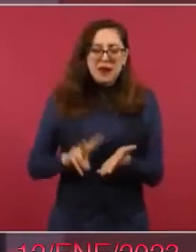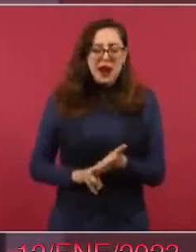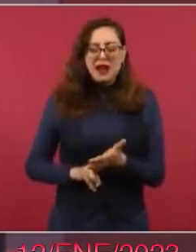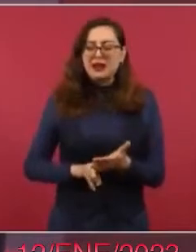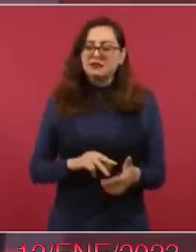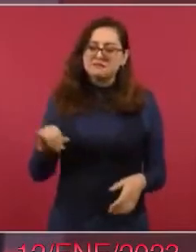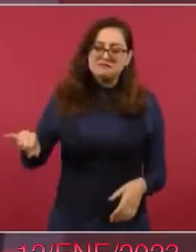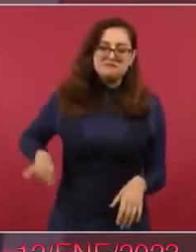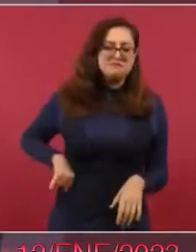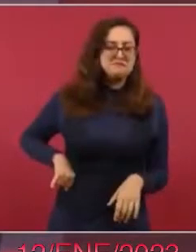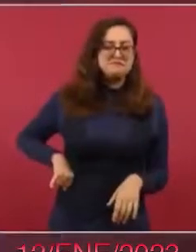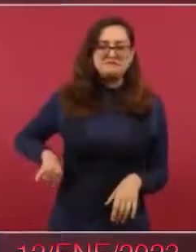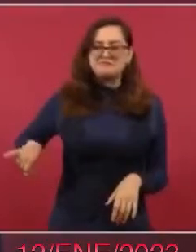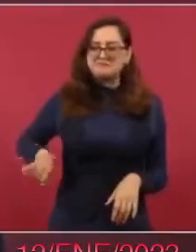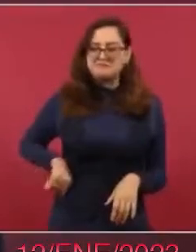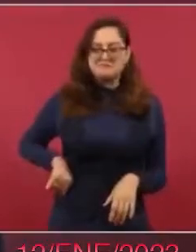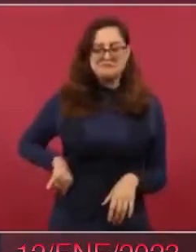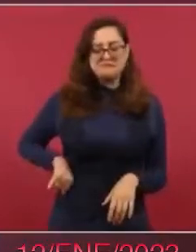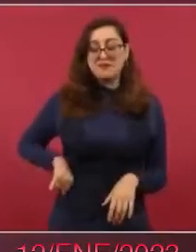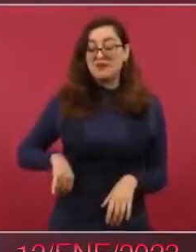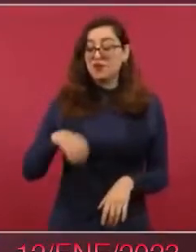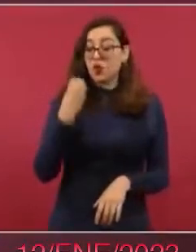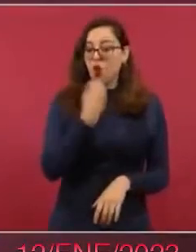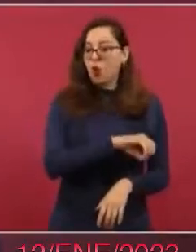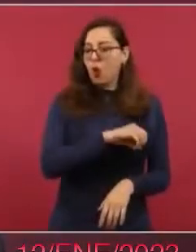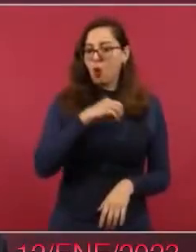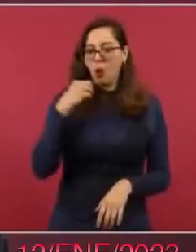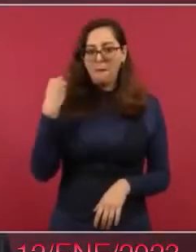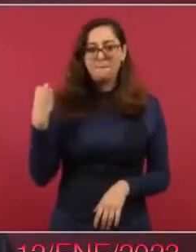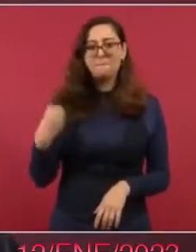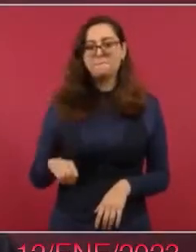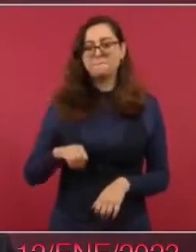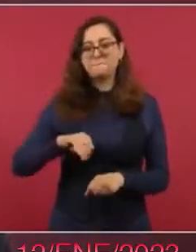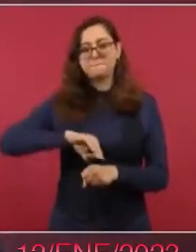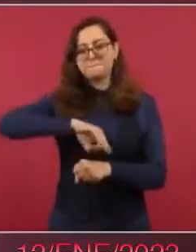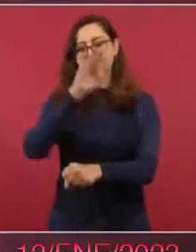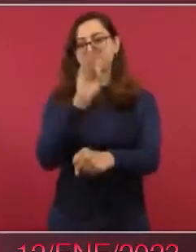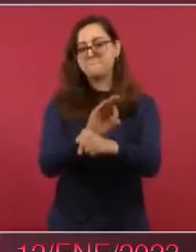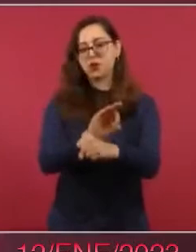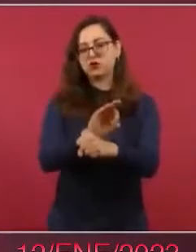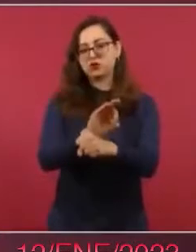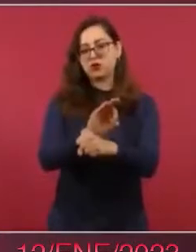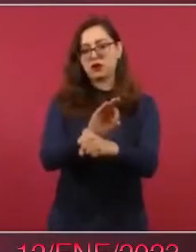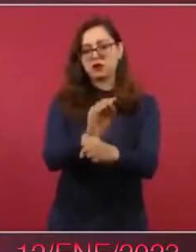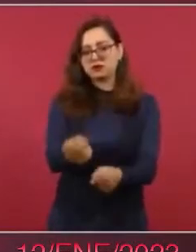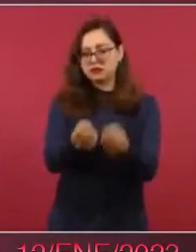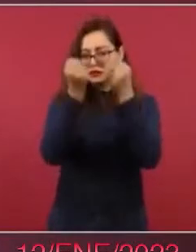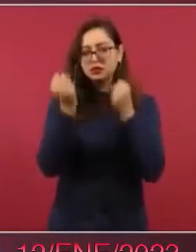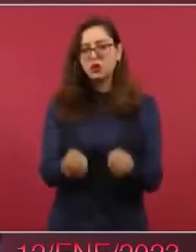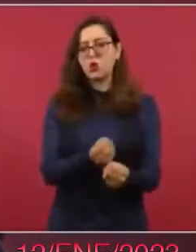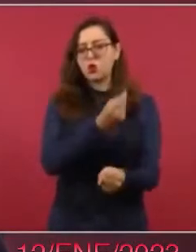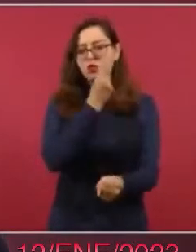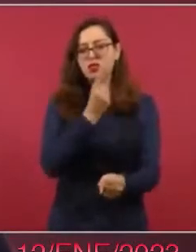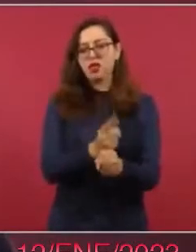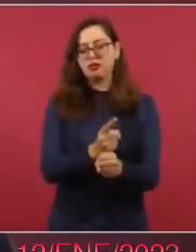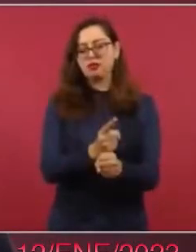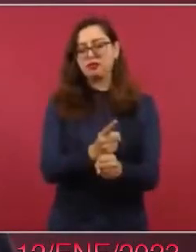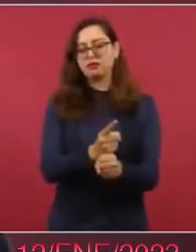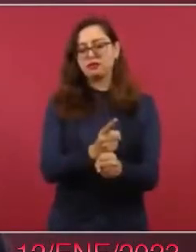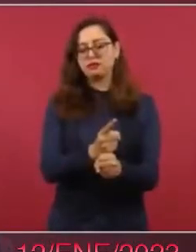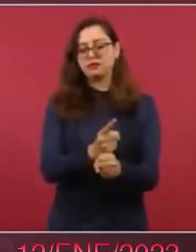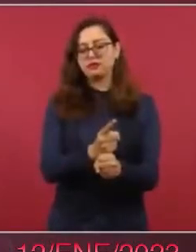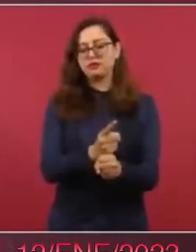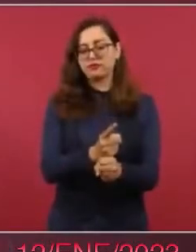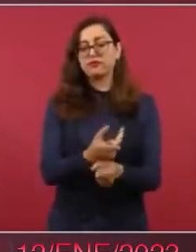y estamos obligados a hacerlo es garantizar la seguridad de todos.